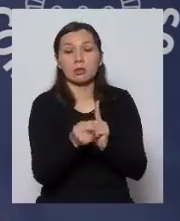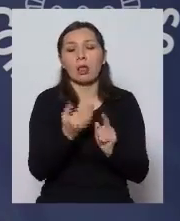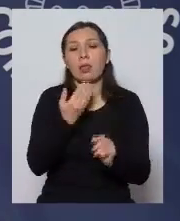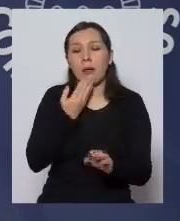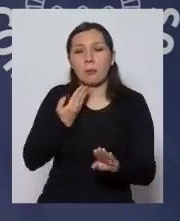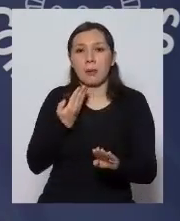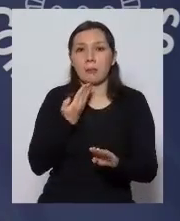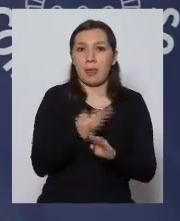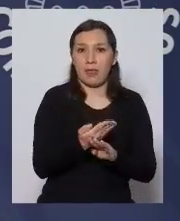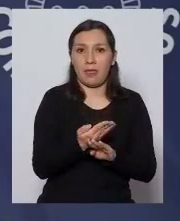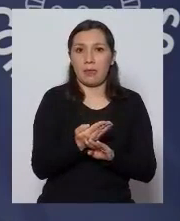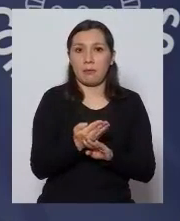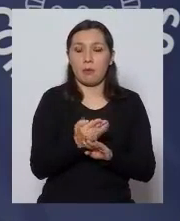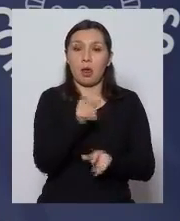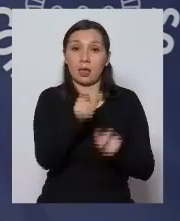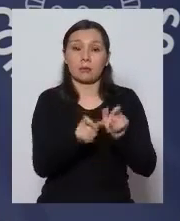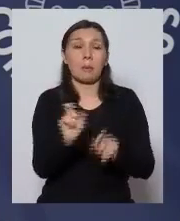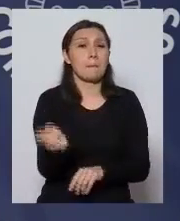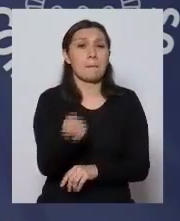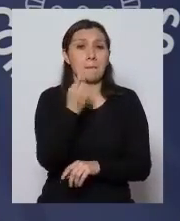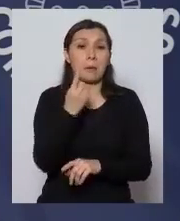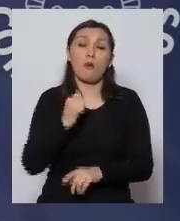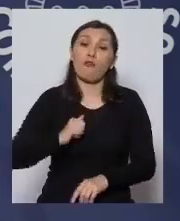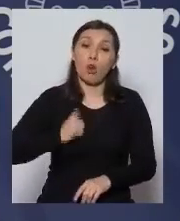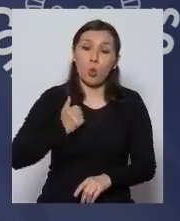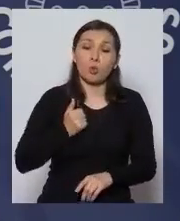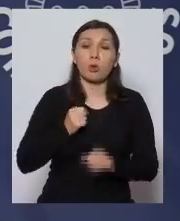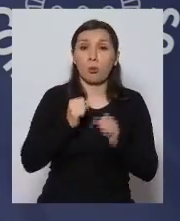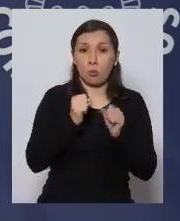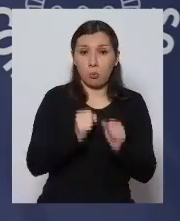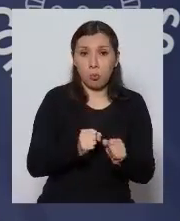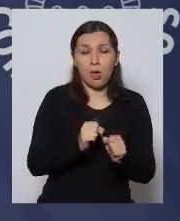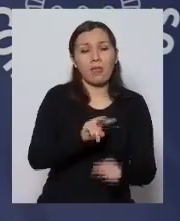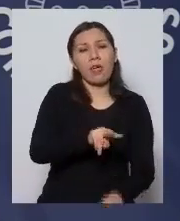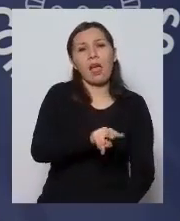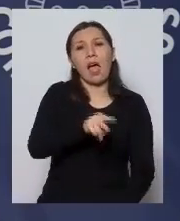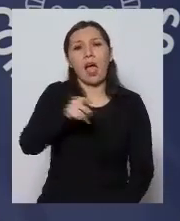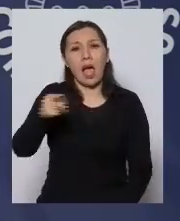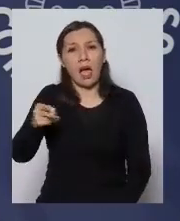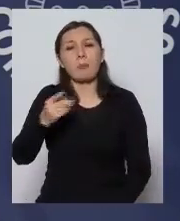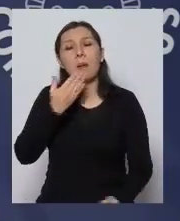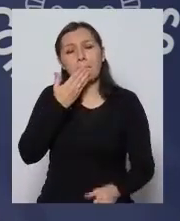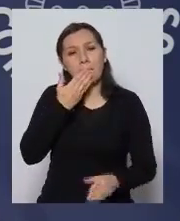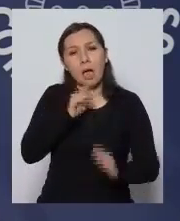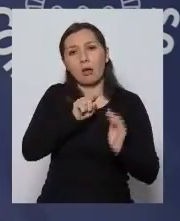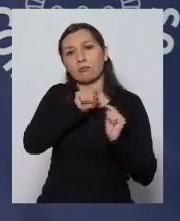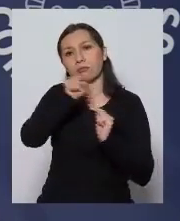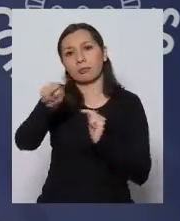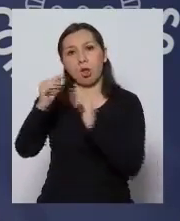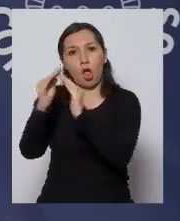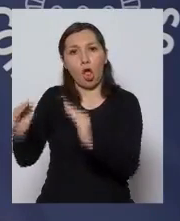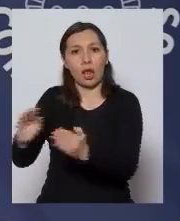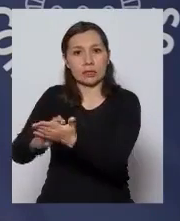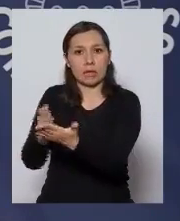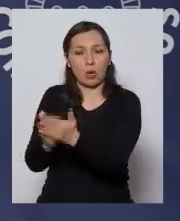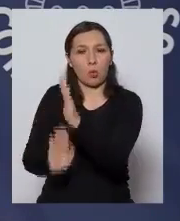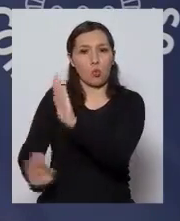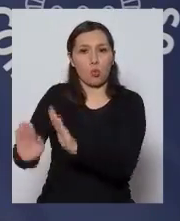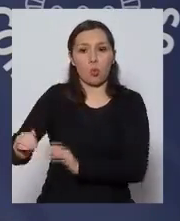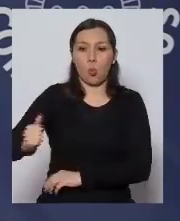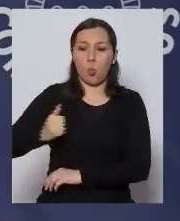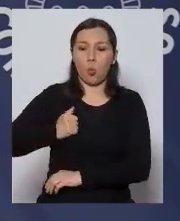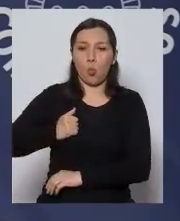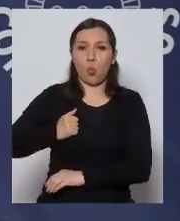solicitando que primero en forma voluntaria se trasladen a las residencias sanitarias para